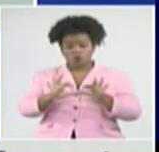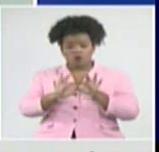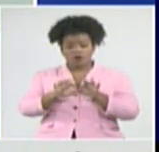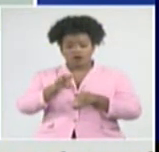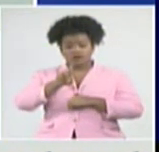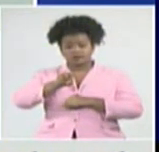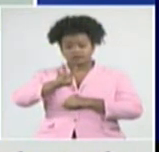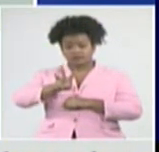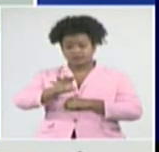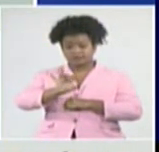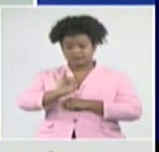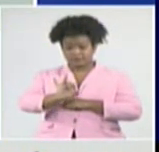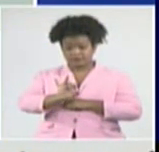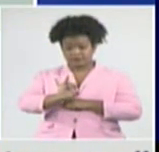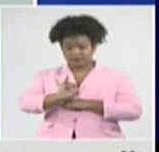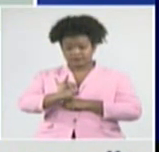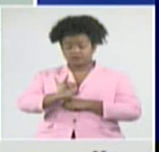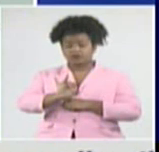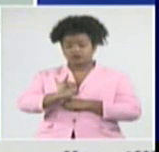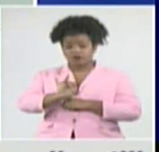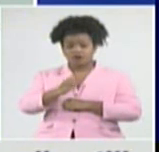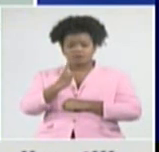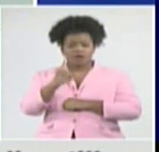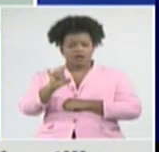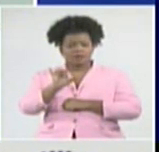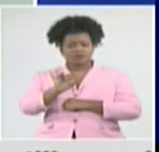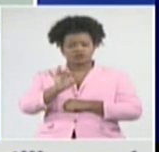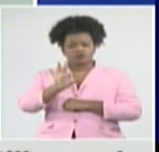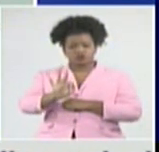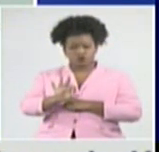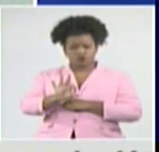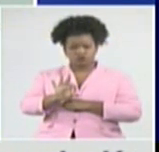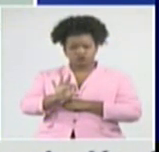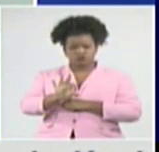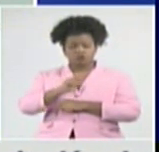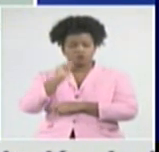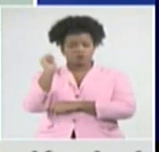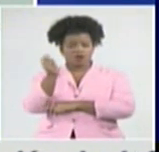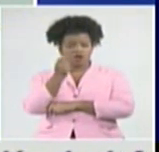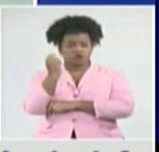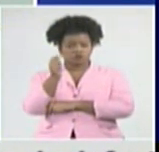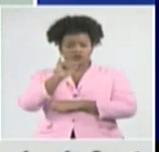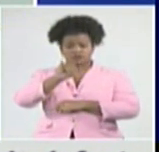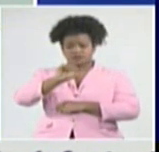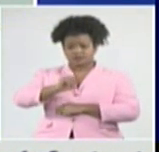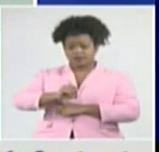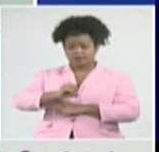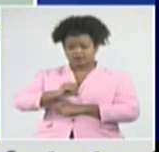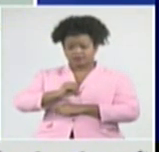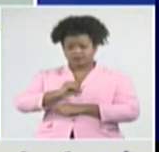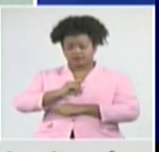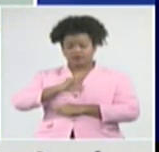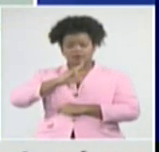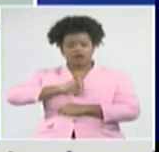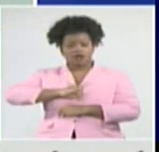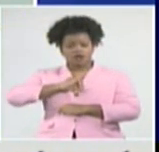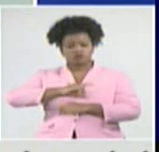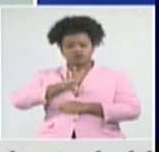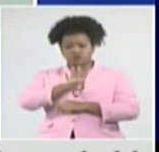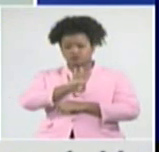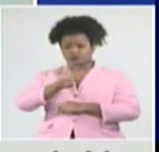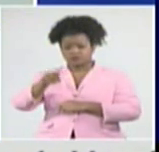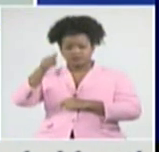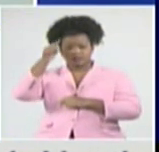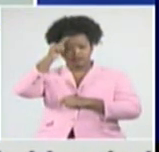137, La Palma, 78, Mantua, 60, Los Palacios, 44, Sandino, 36,